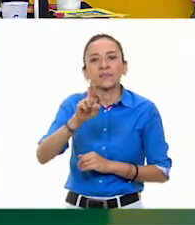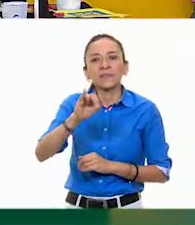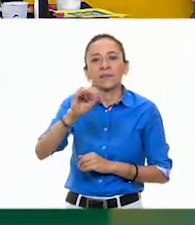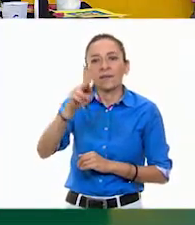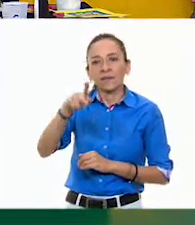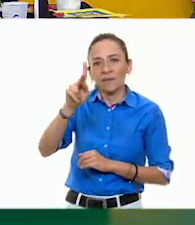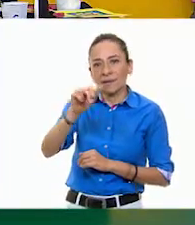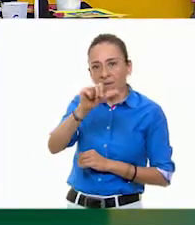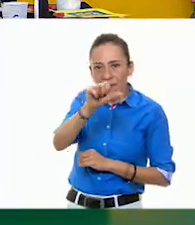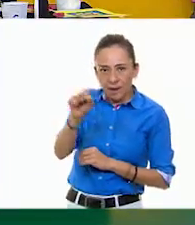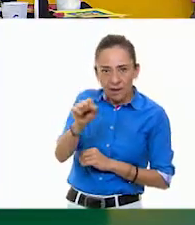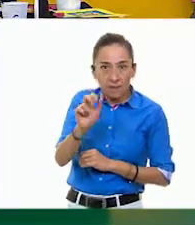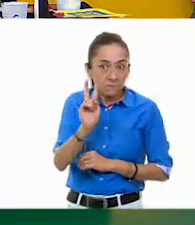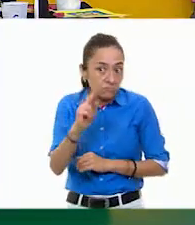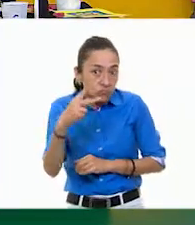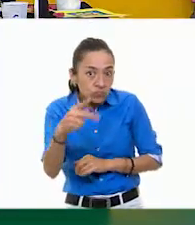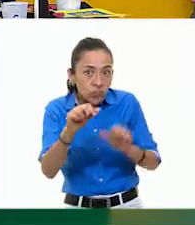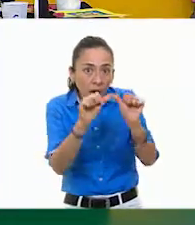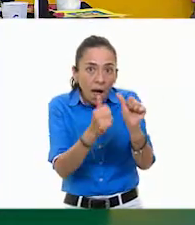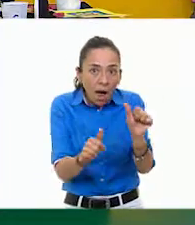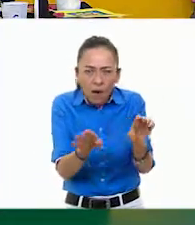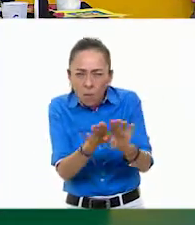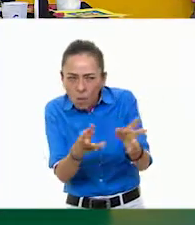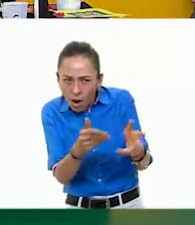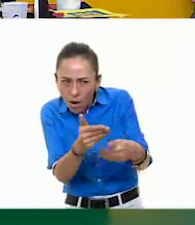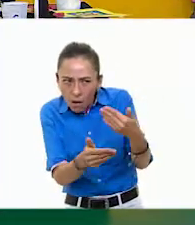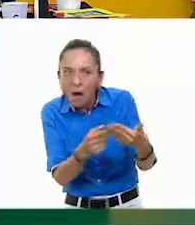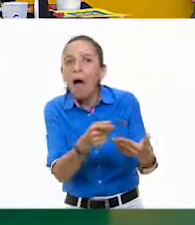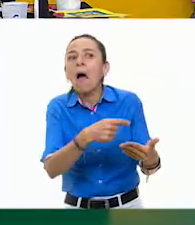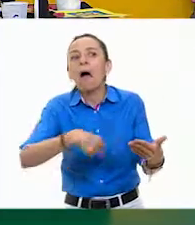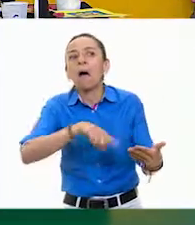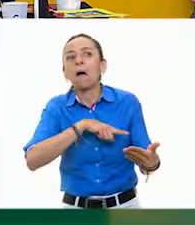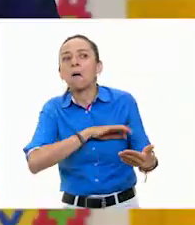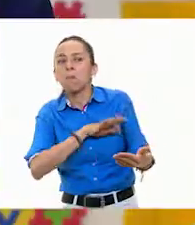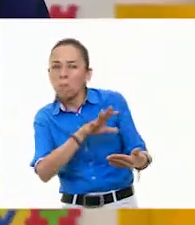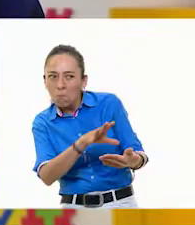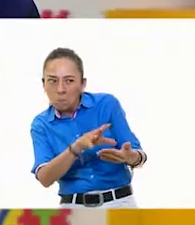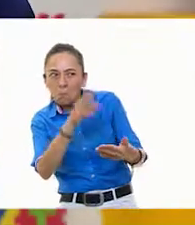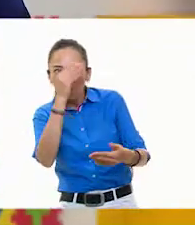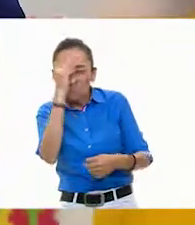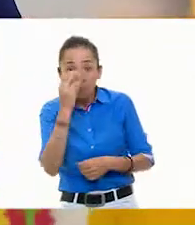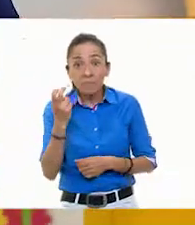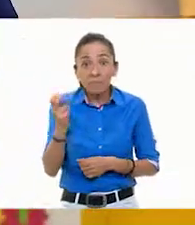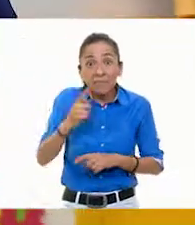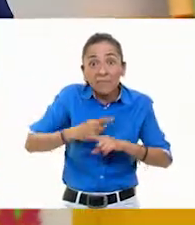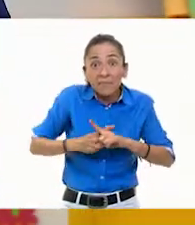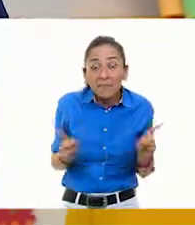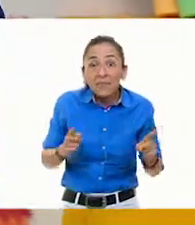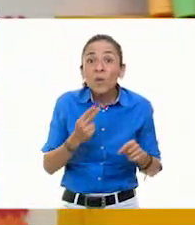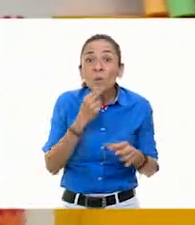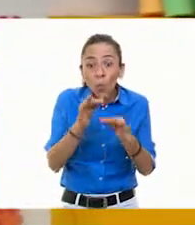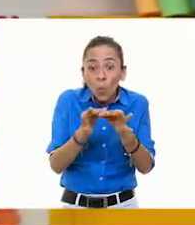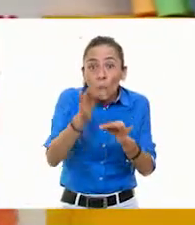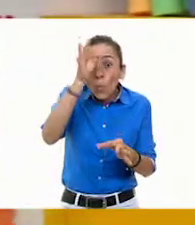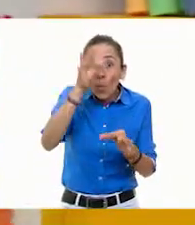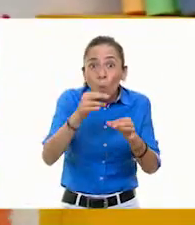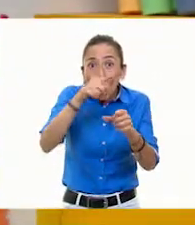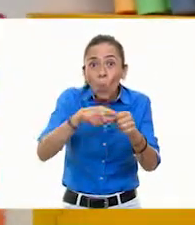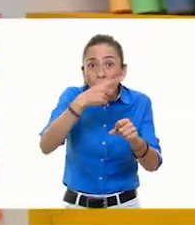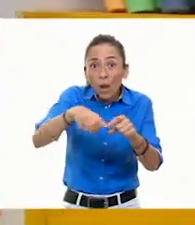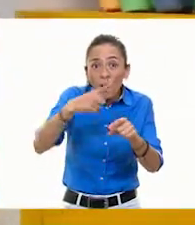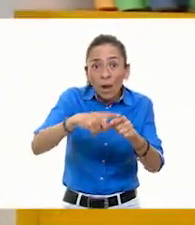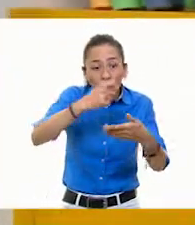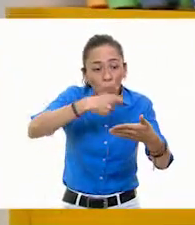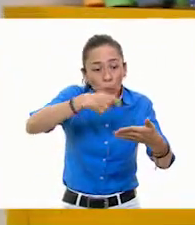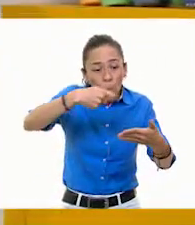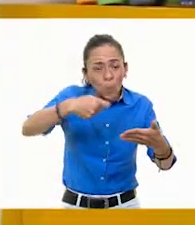ese proceso que hacen. Y, bueno, también aquí tenemos otro. Así es. Hecho con plumín. Con plumín. ¿Ya vieron, niños? Con pluma. También lo podemos hacer con